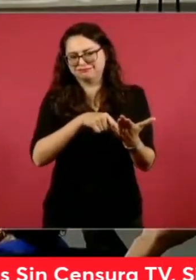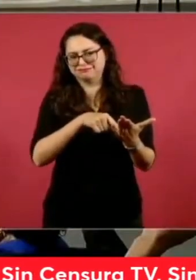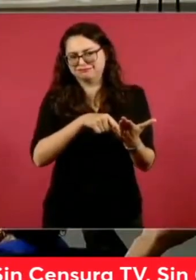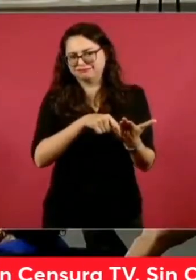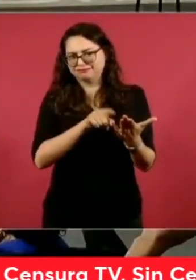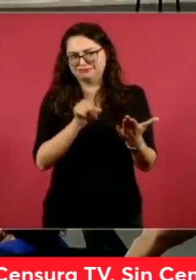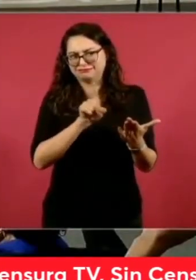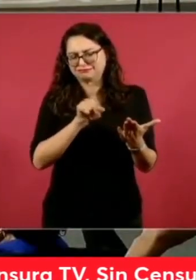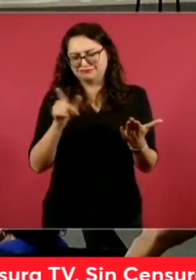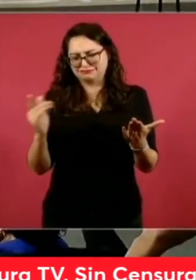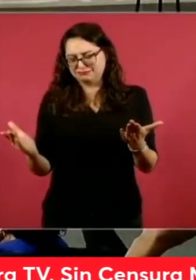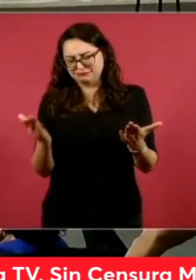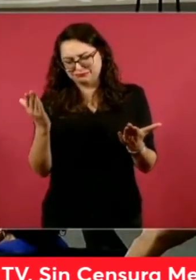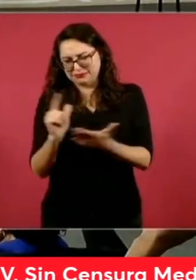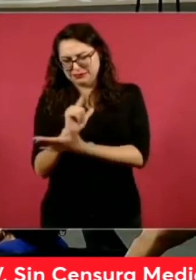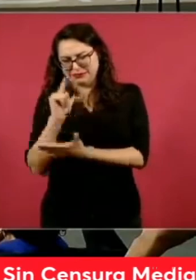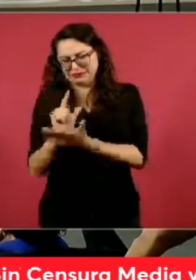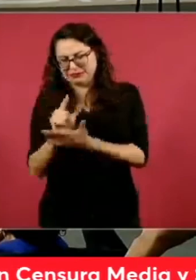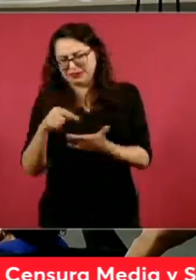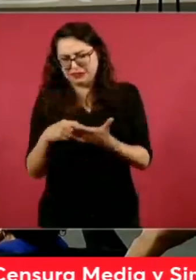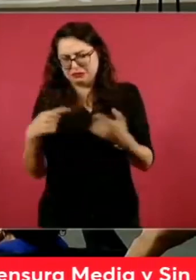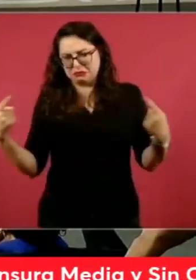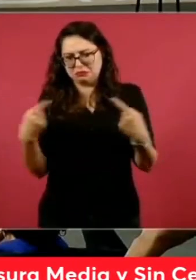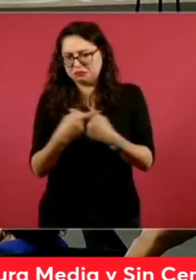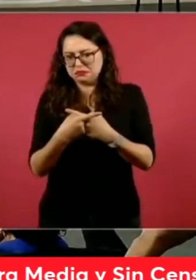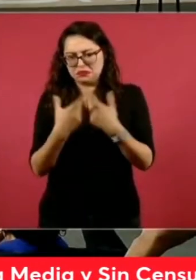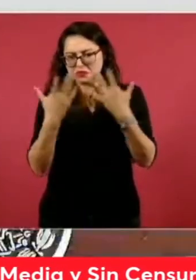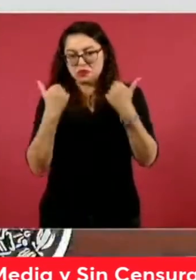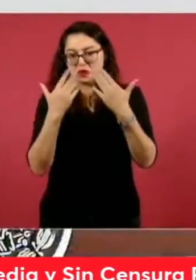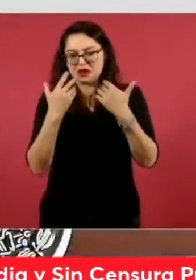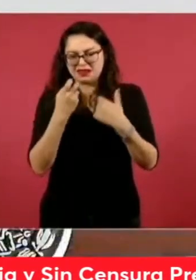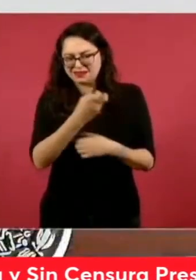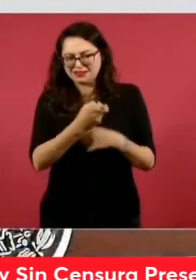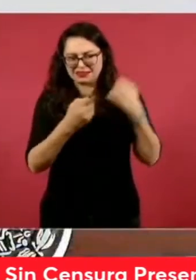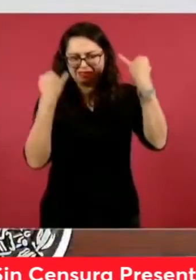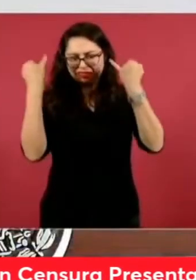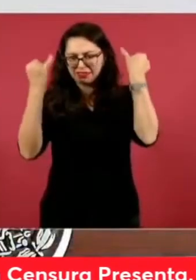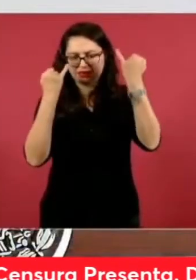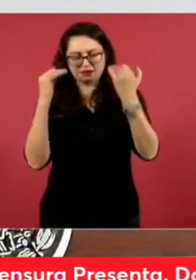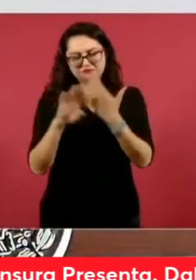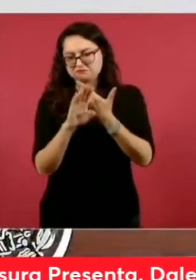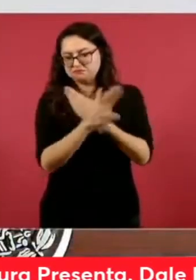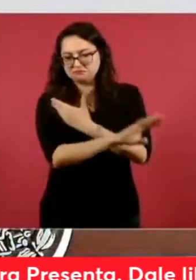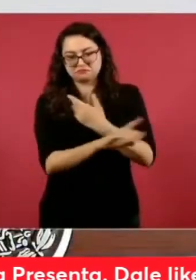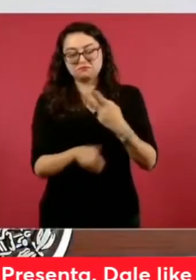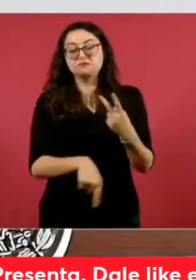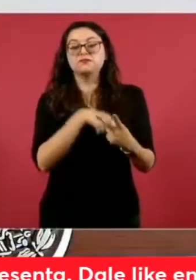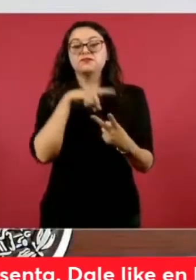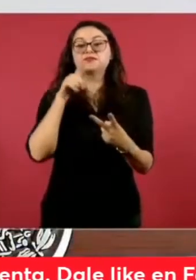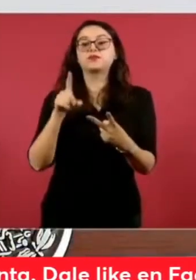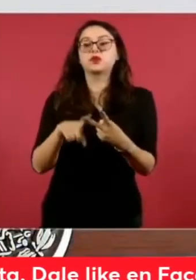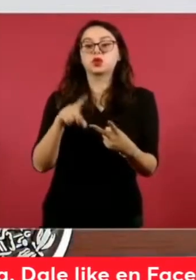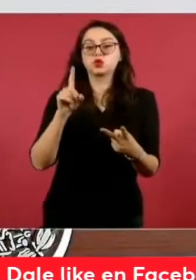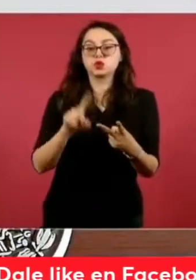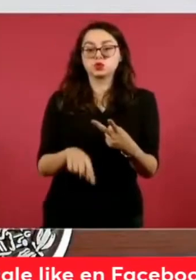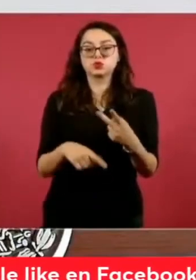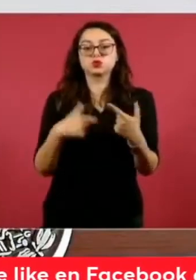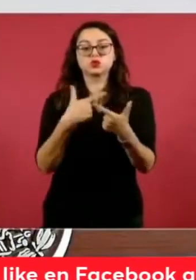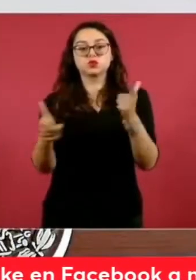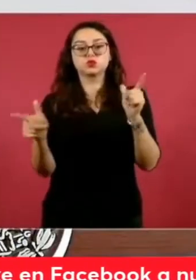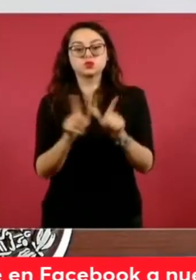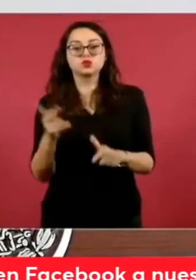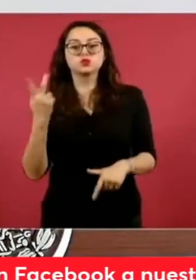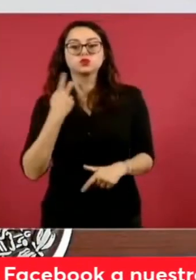y por tanto fue desechada. Número dos, respecto a los agravios expresados por los partidos